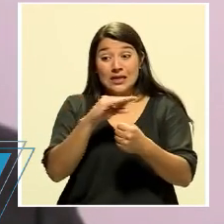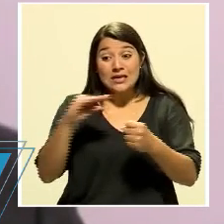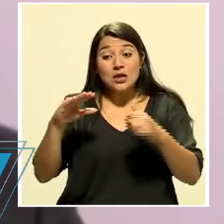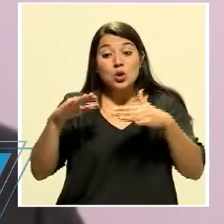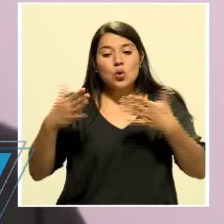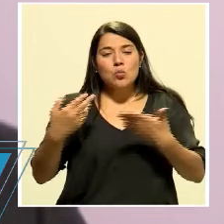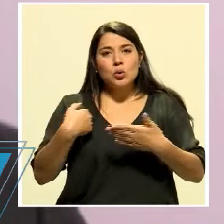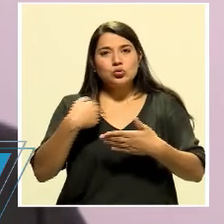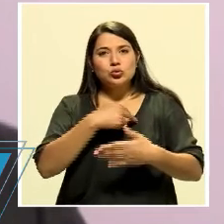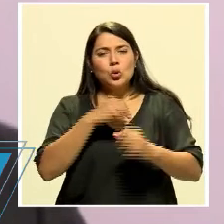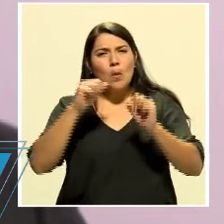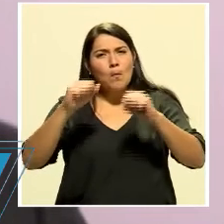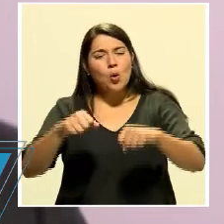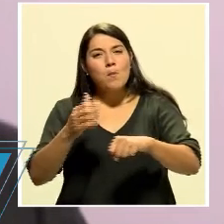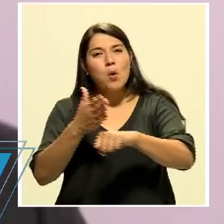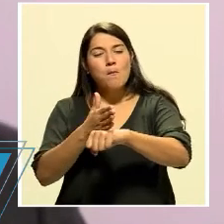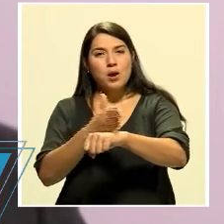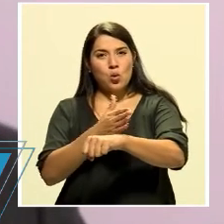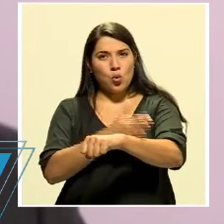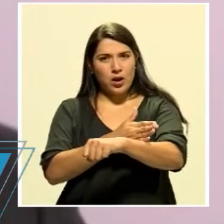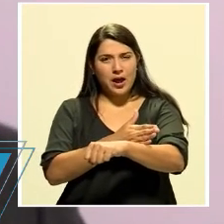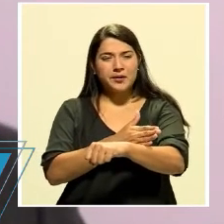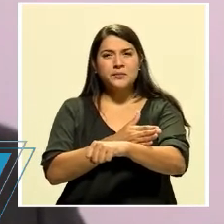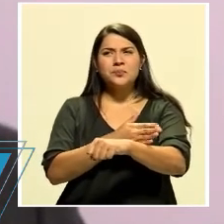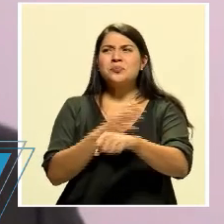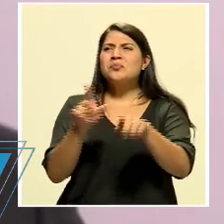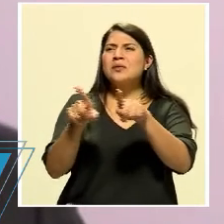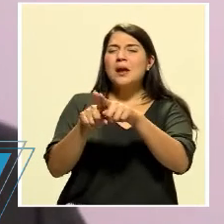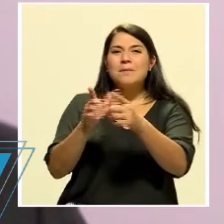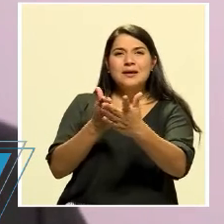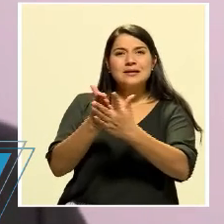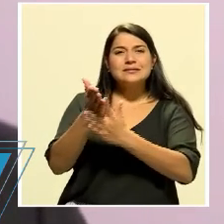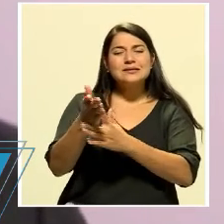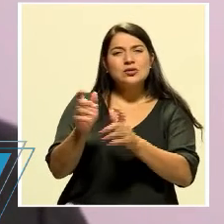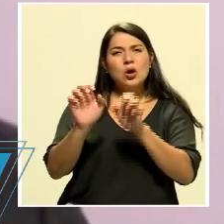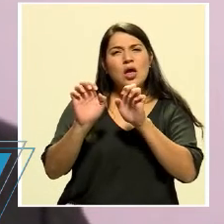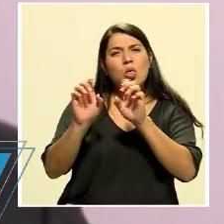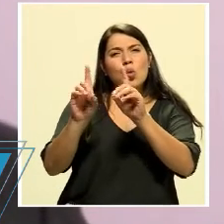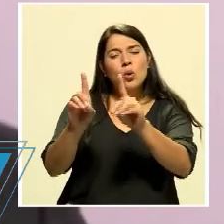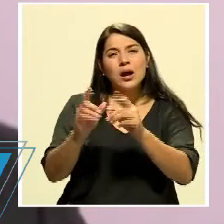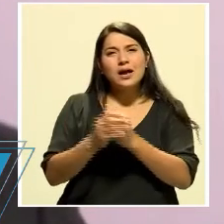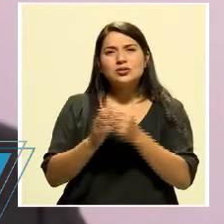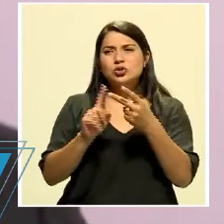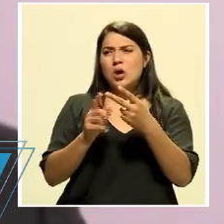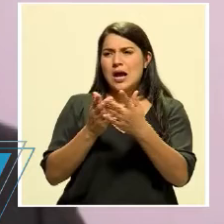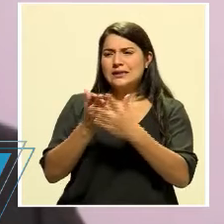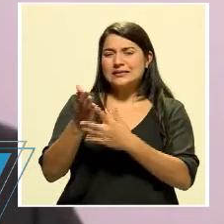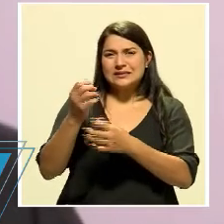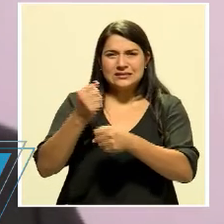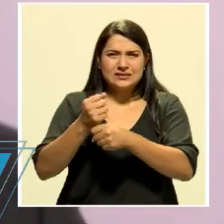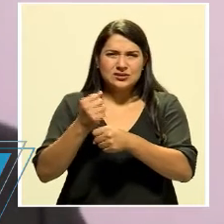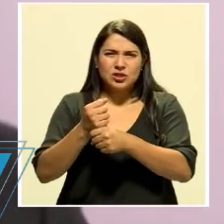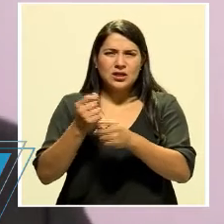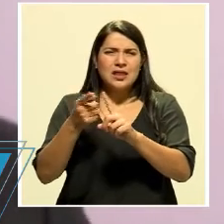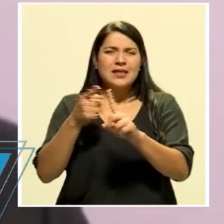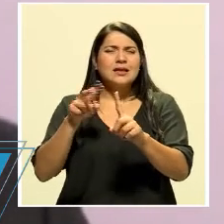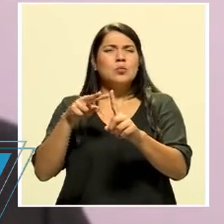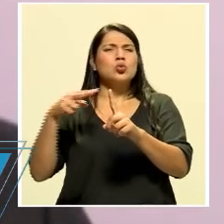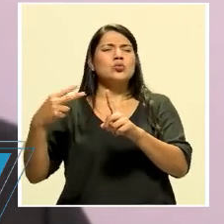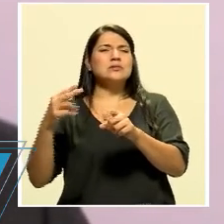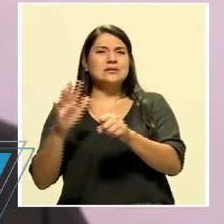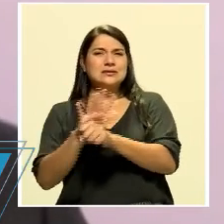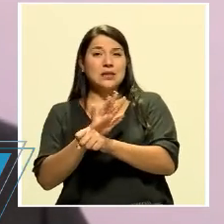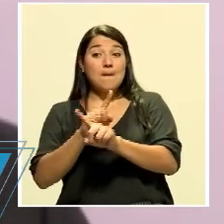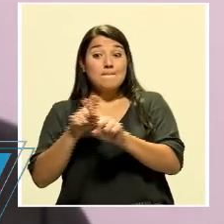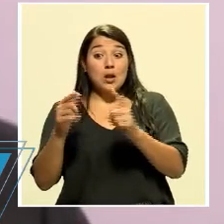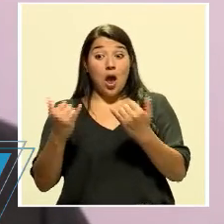mejorarlos desde el mismo acceso a la educación, a lo que hablábamos, al empleo, desde el punto de vista integral. Pero en este momento